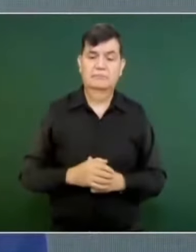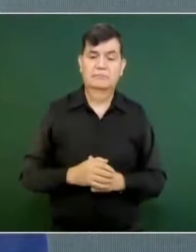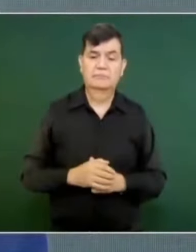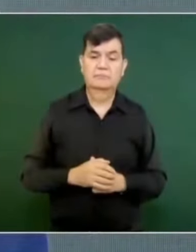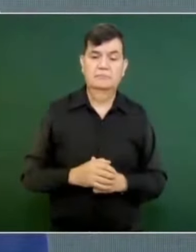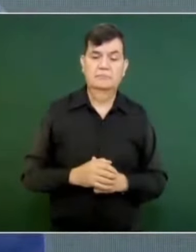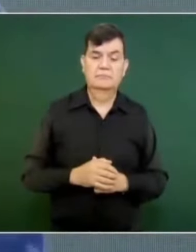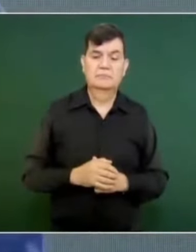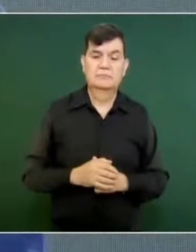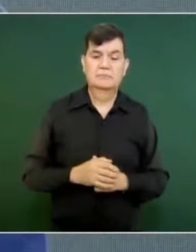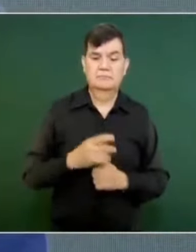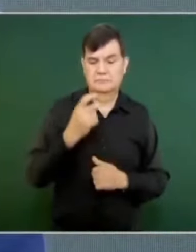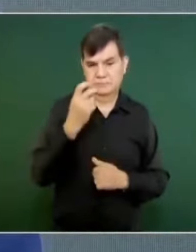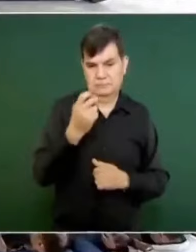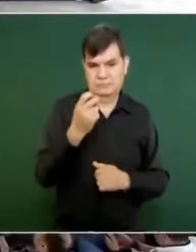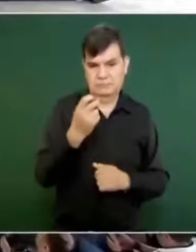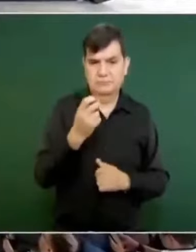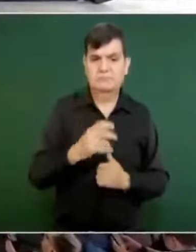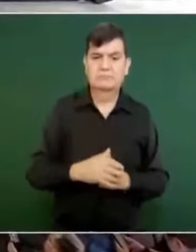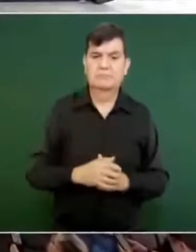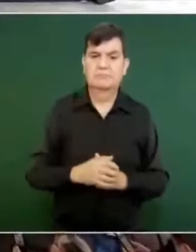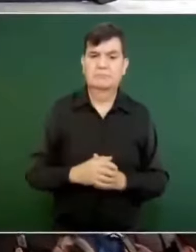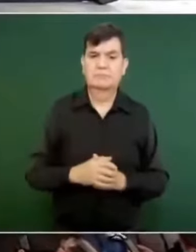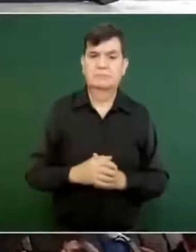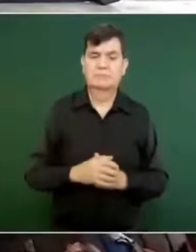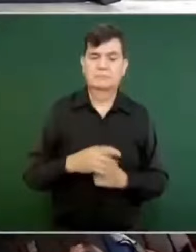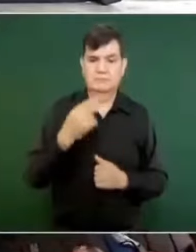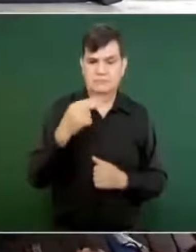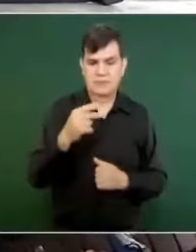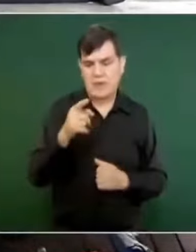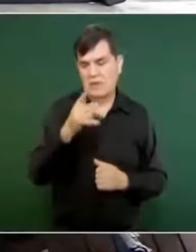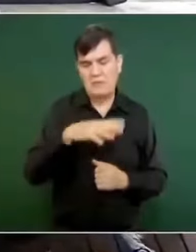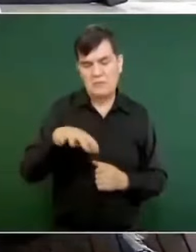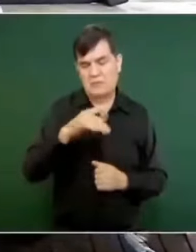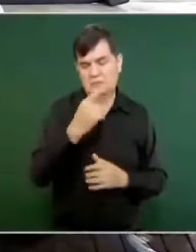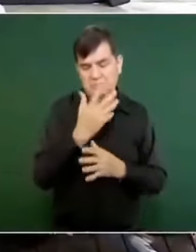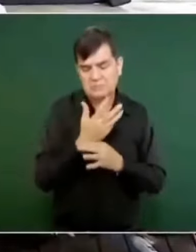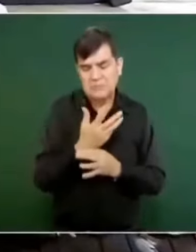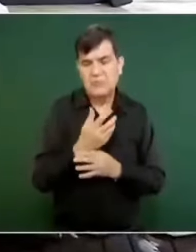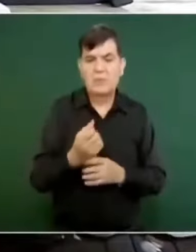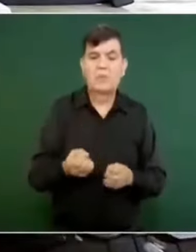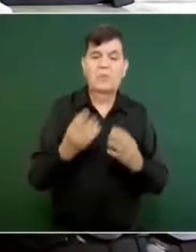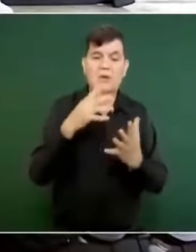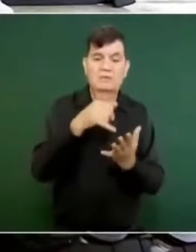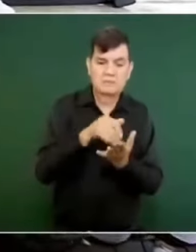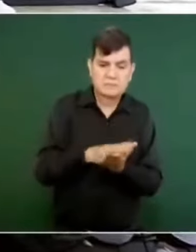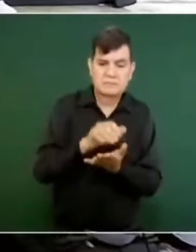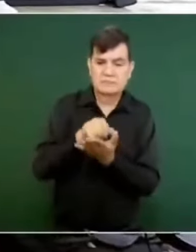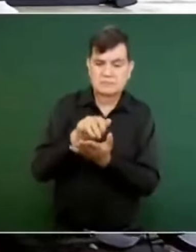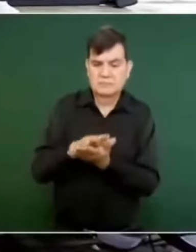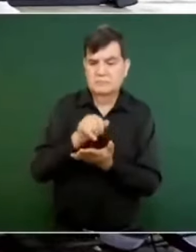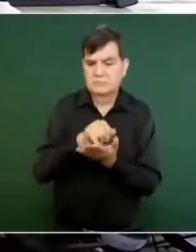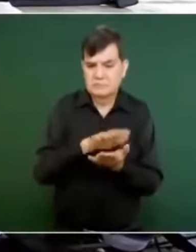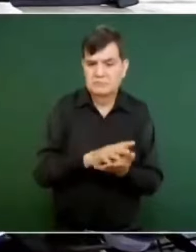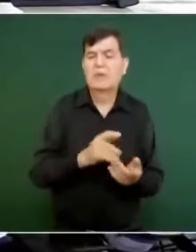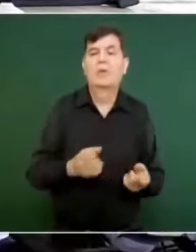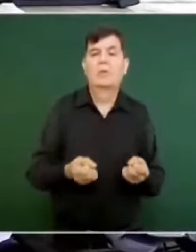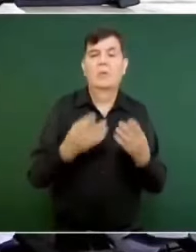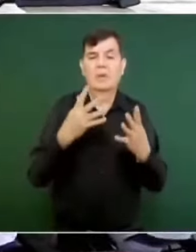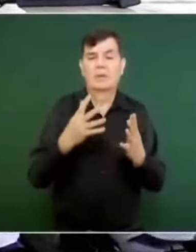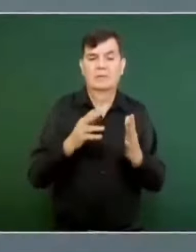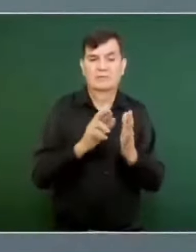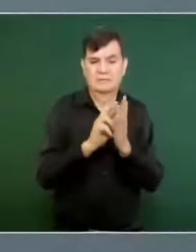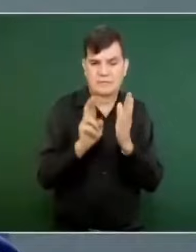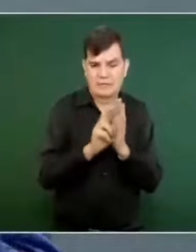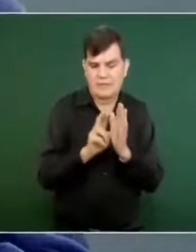Por eso sería muy bueno que nos digan cuántos ejemplares, cuántos ejemplares